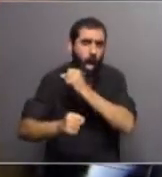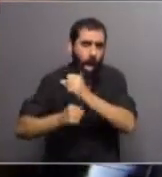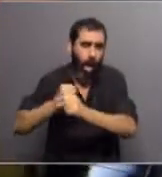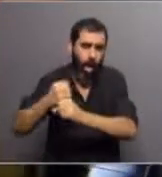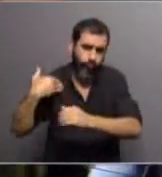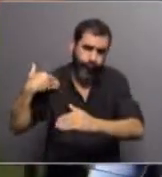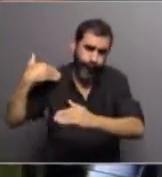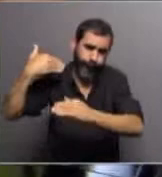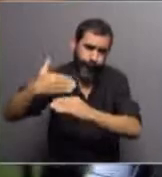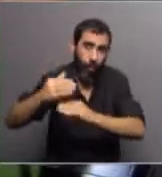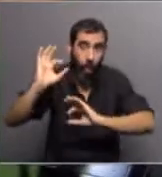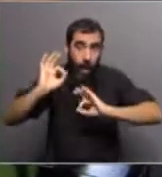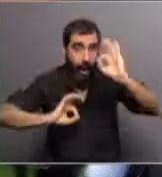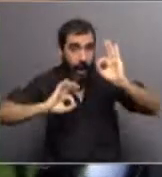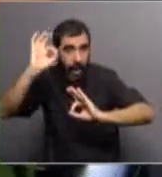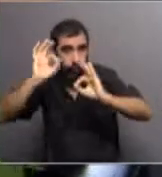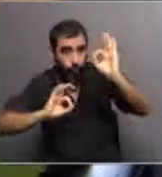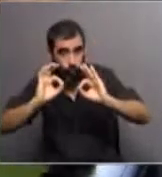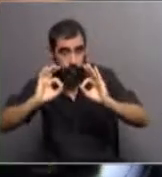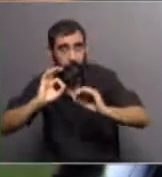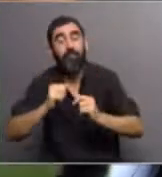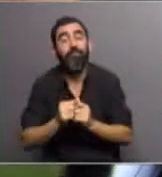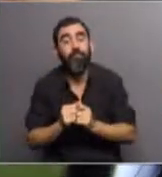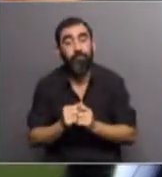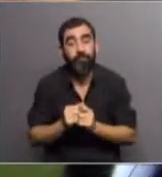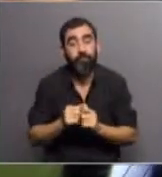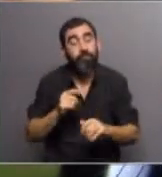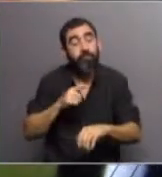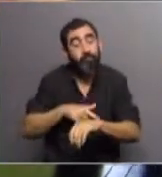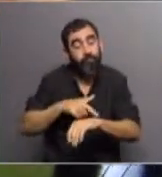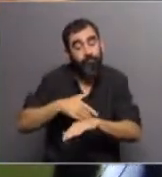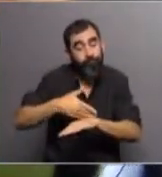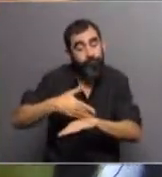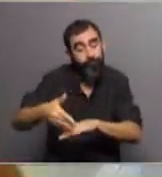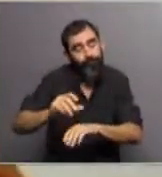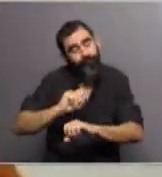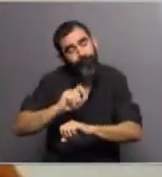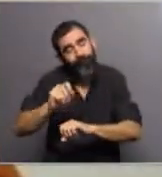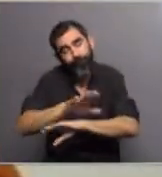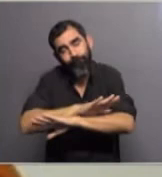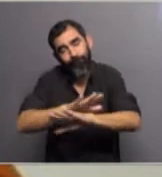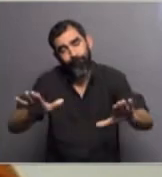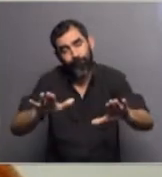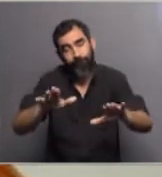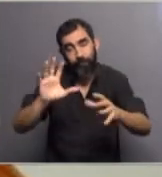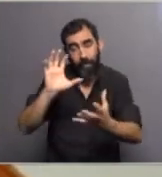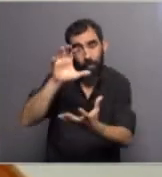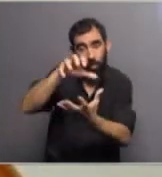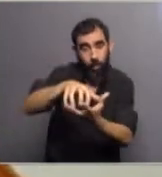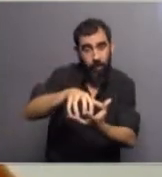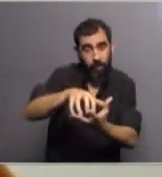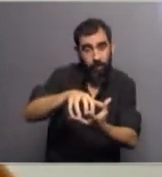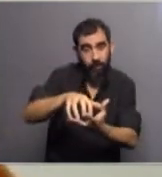digamos, de astronomía de vanguardia, el tiempo le jugó una mala pasada al observatorio que